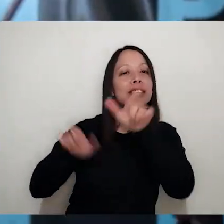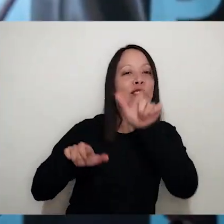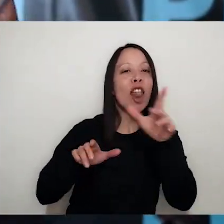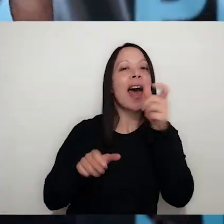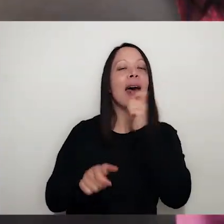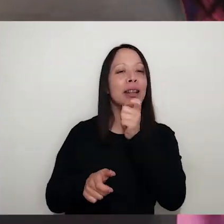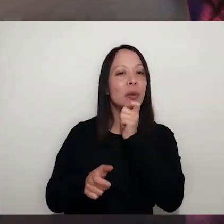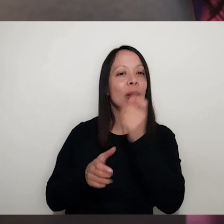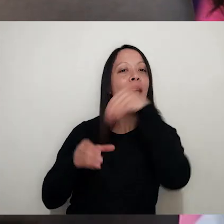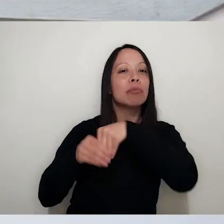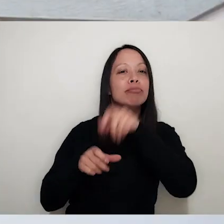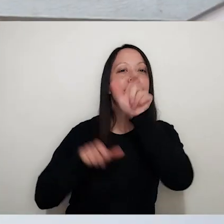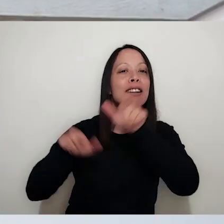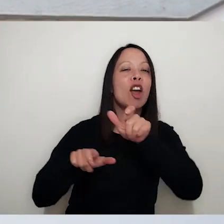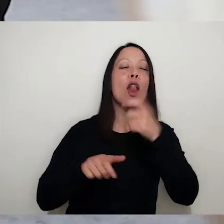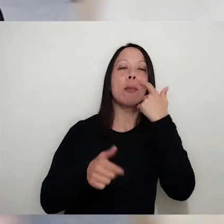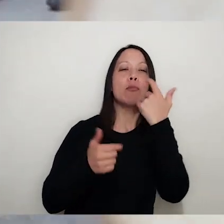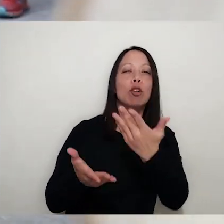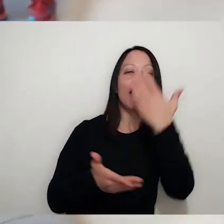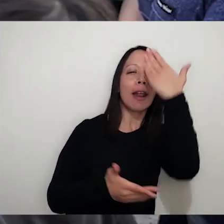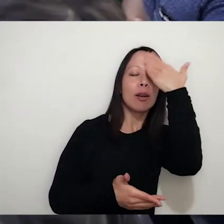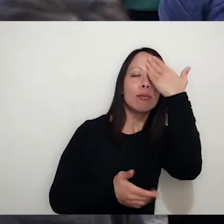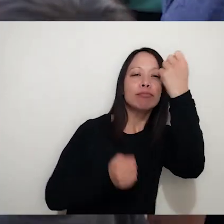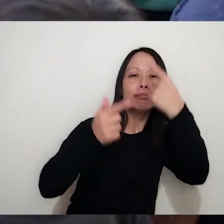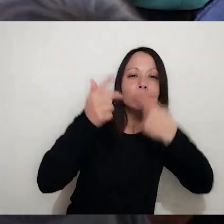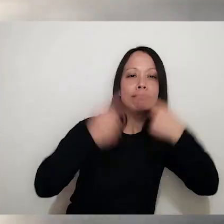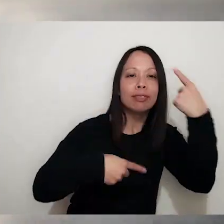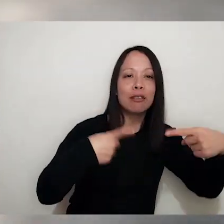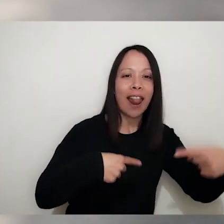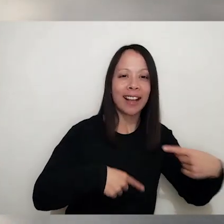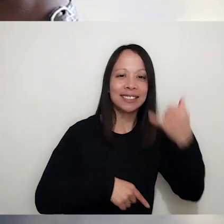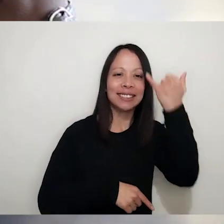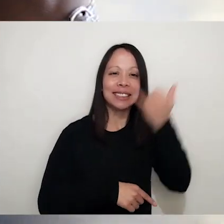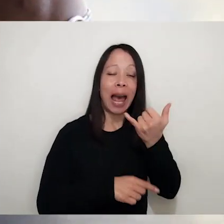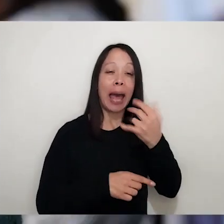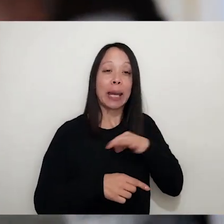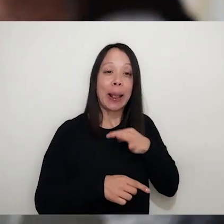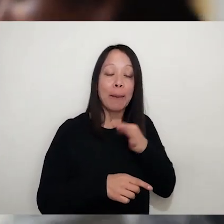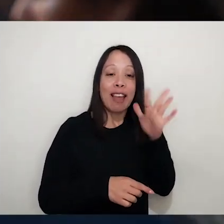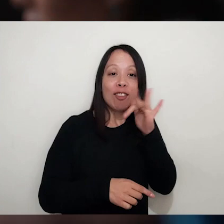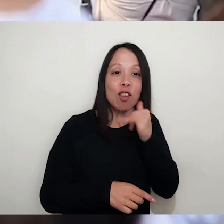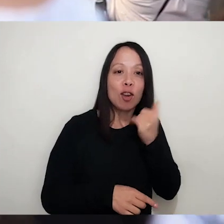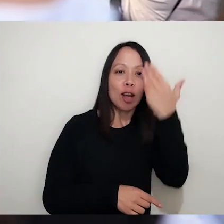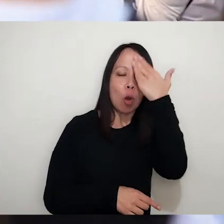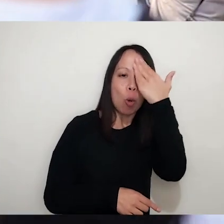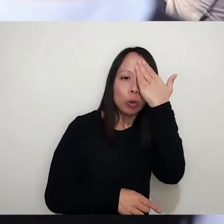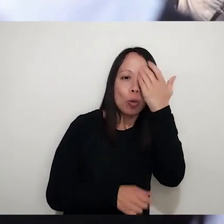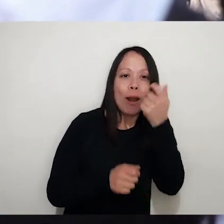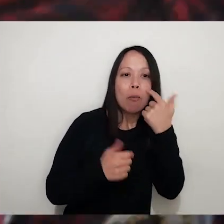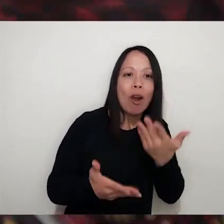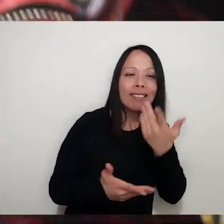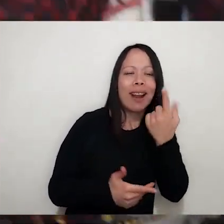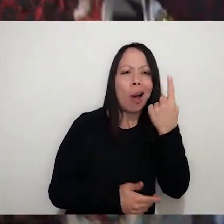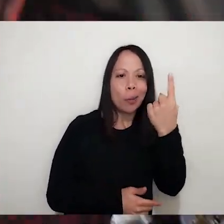generar el encuentro entre diferentes expresiones culturales. Reflexiones y trayectorias de vida que demuestran que la cultura no es una. Nos refleja como